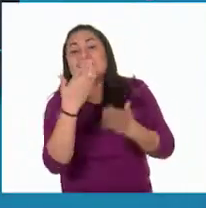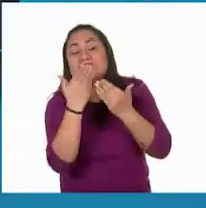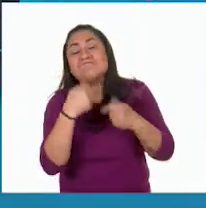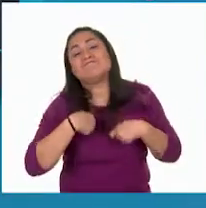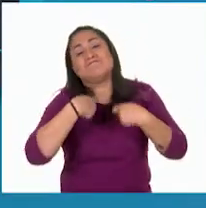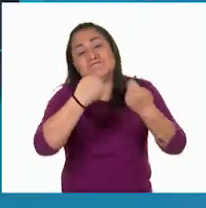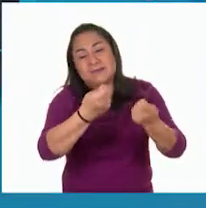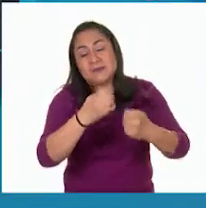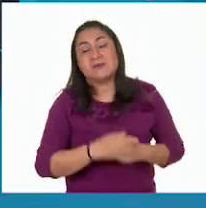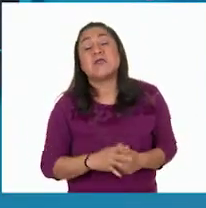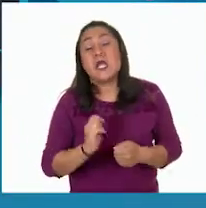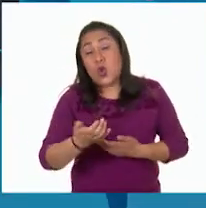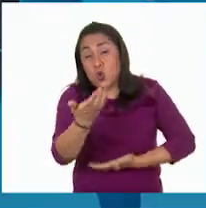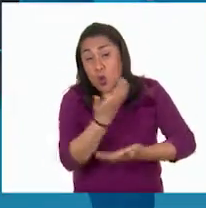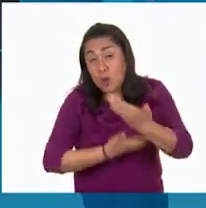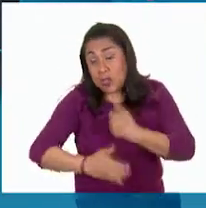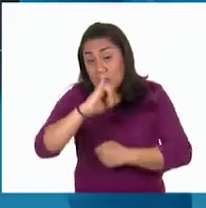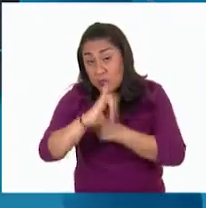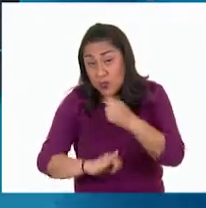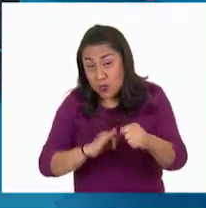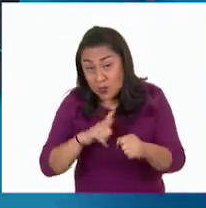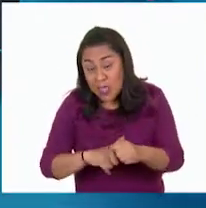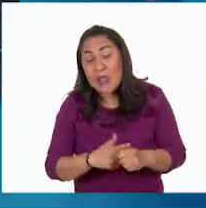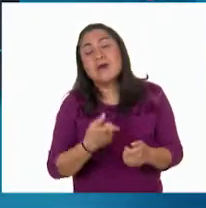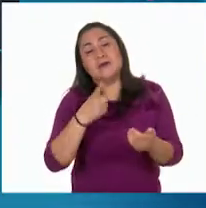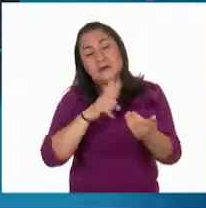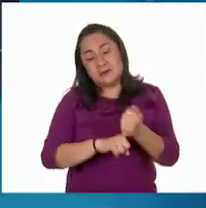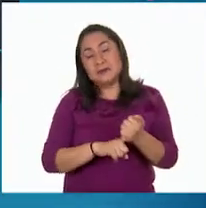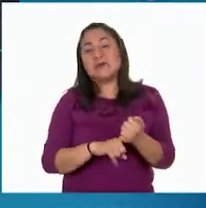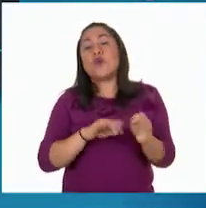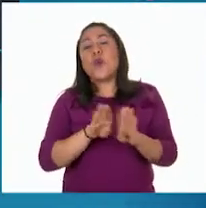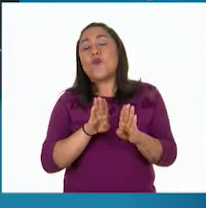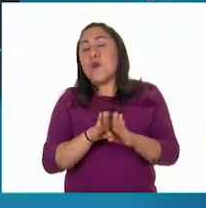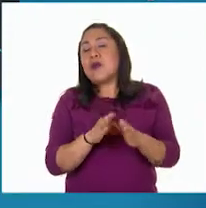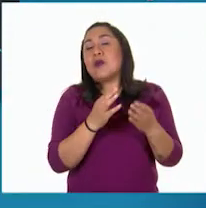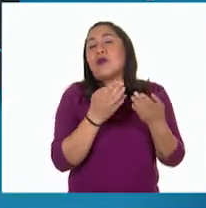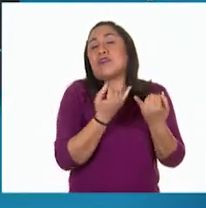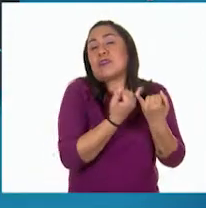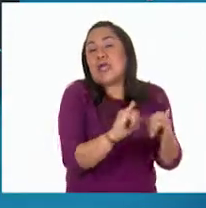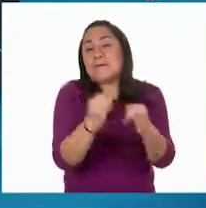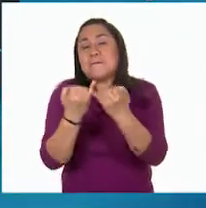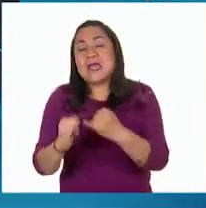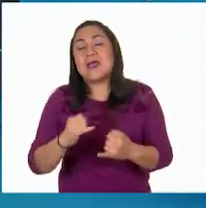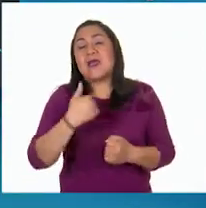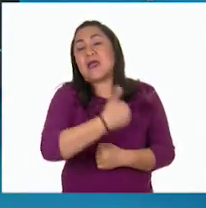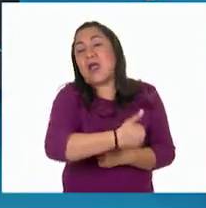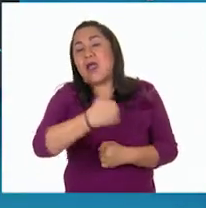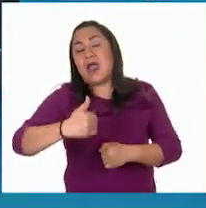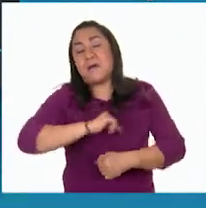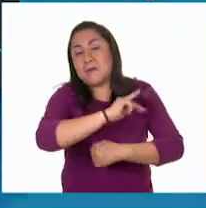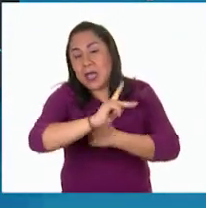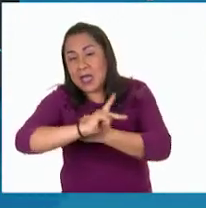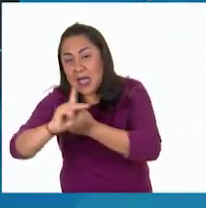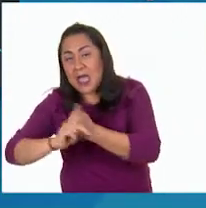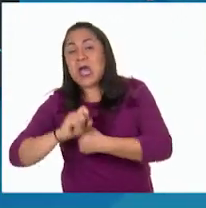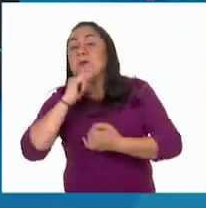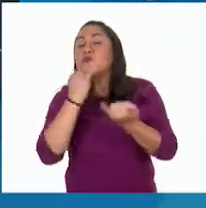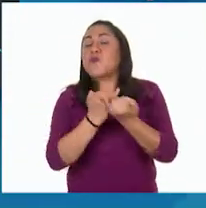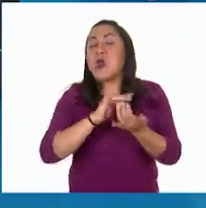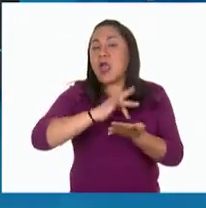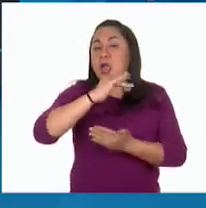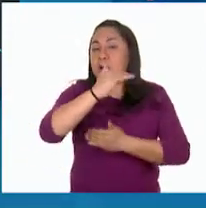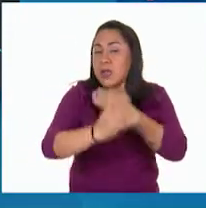El comercio internacional es causa y efecto de la interdependencia entre las naciones, así como de los avances en tecnología,